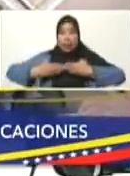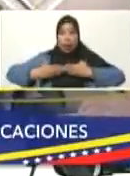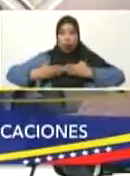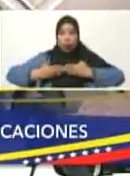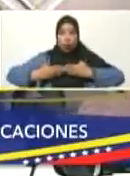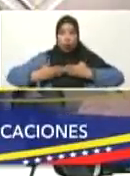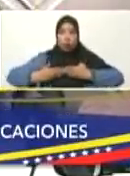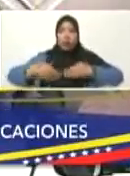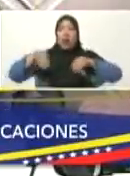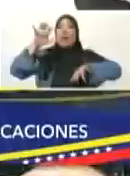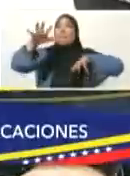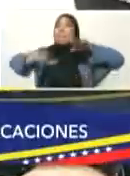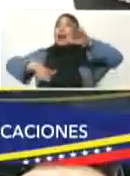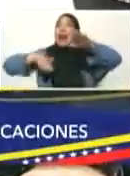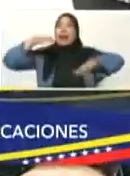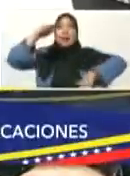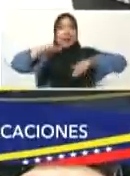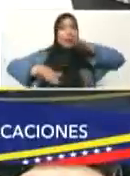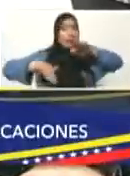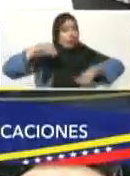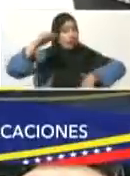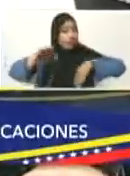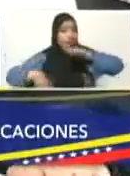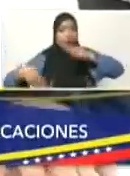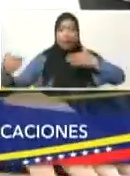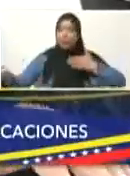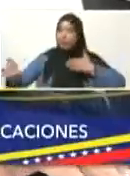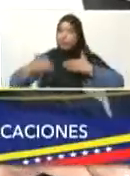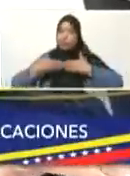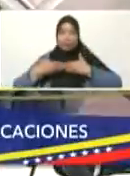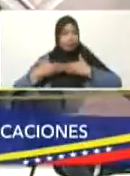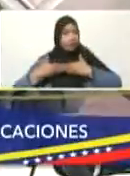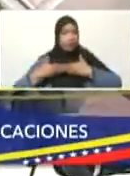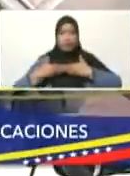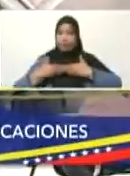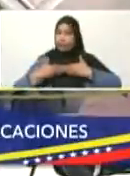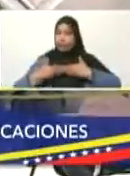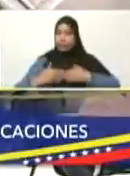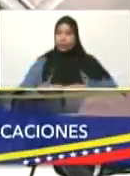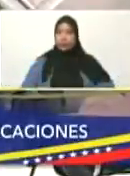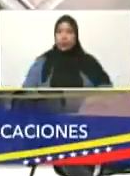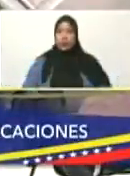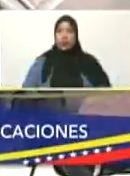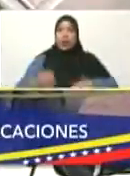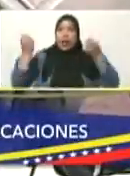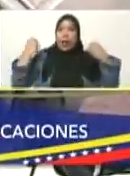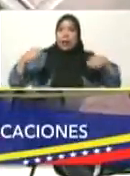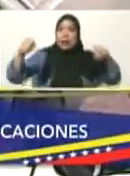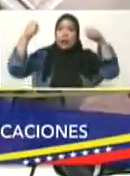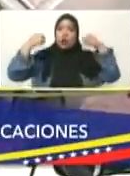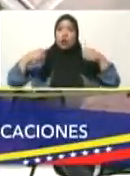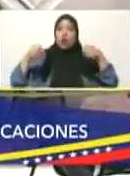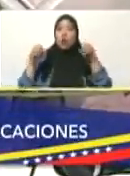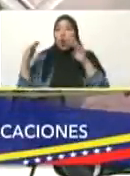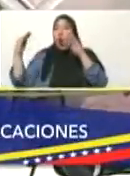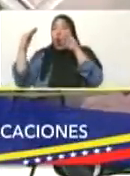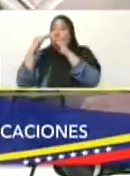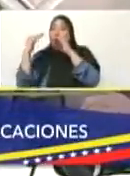Cierre de playas, de cajón. Cierre de playas. Activación de refugios